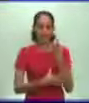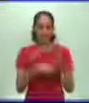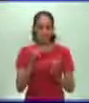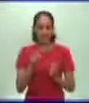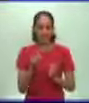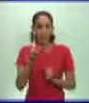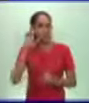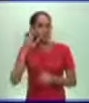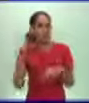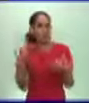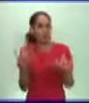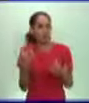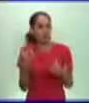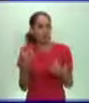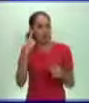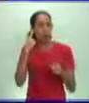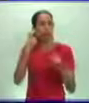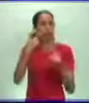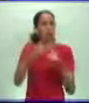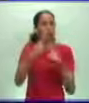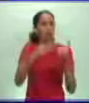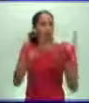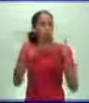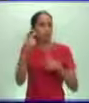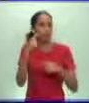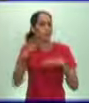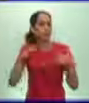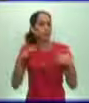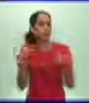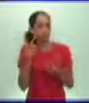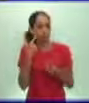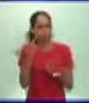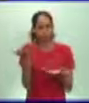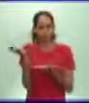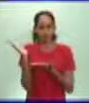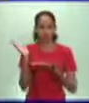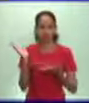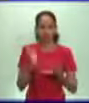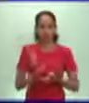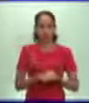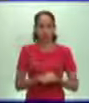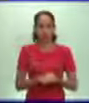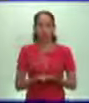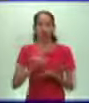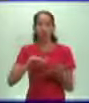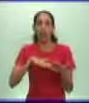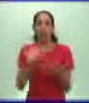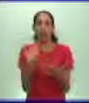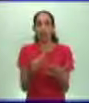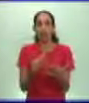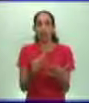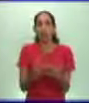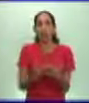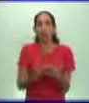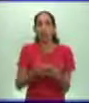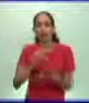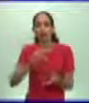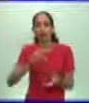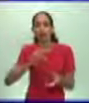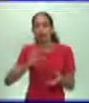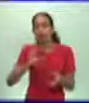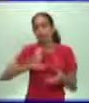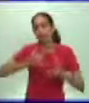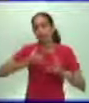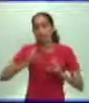tenía como propósito fundamental, primero, la burguesía de mostrar en alguna que otra manifestación artística, bueno,